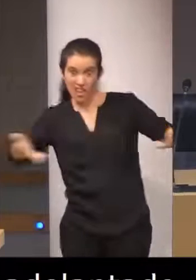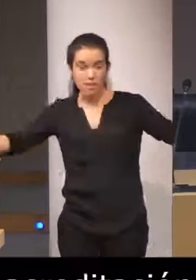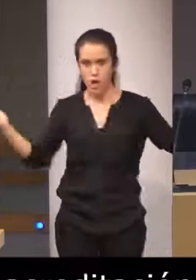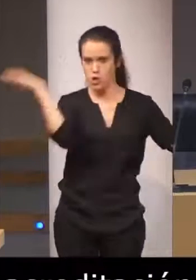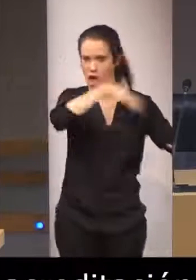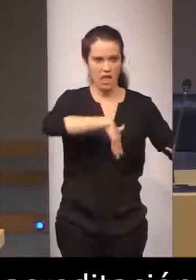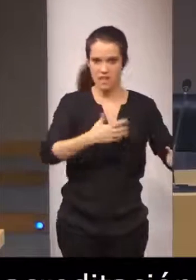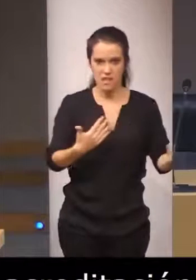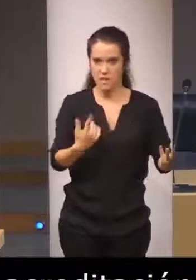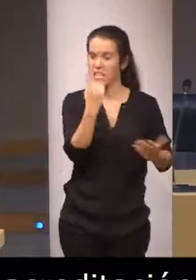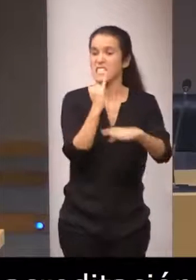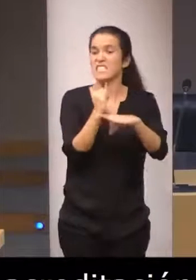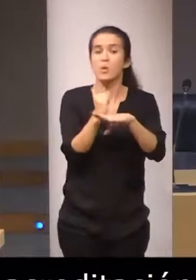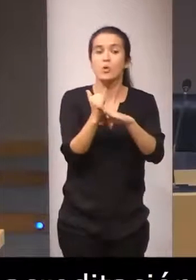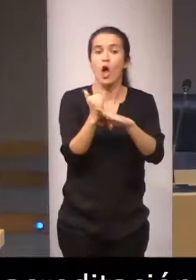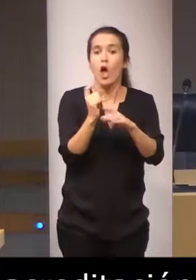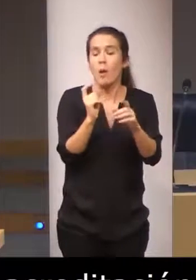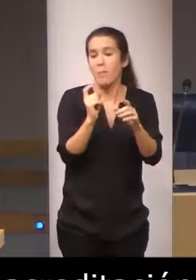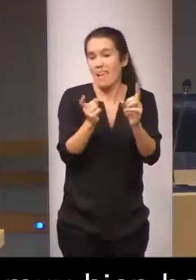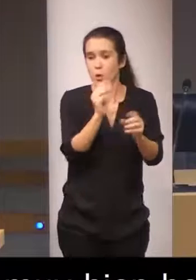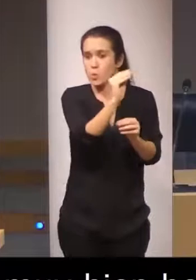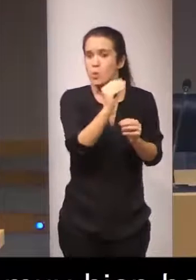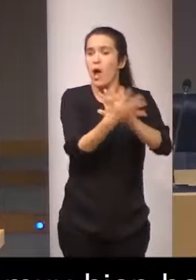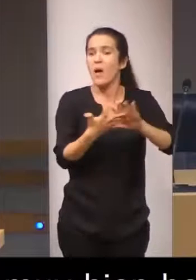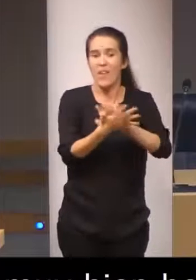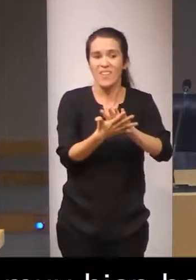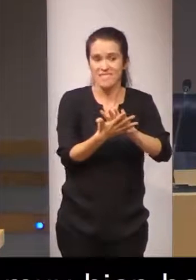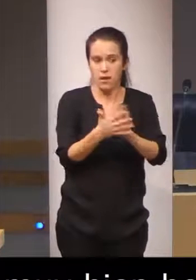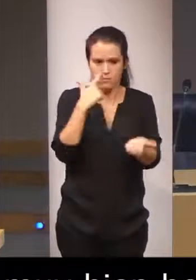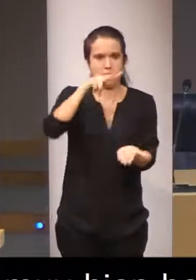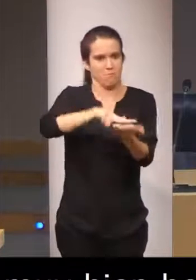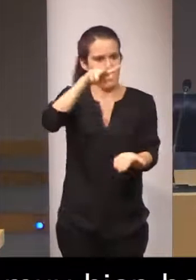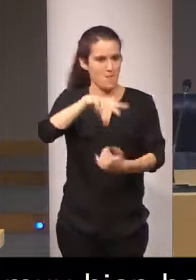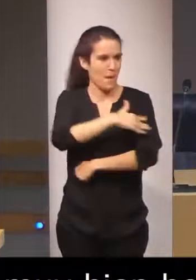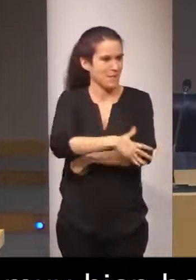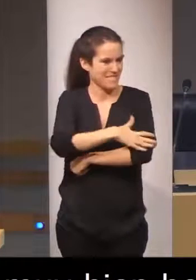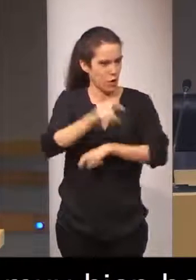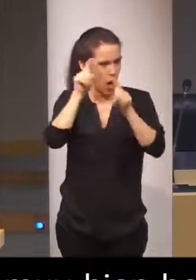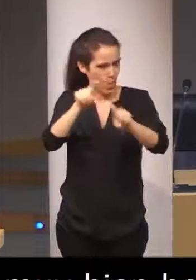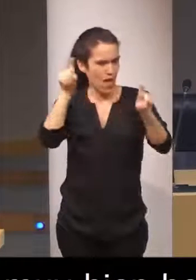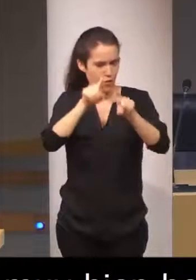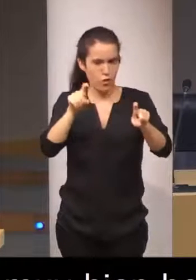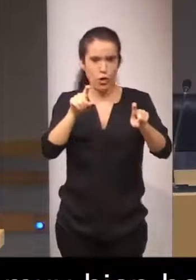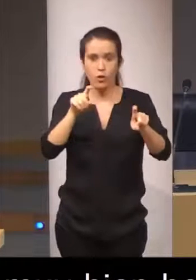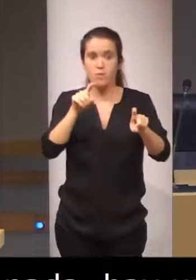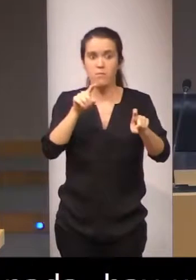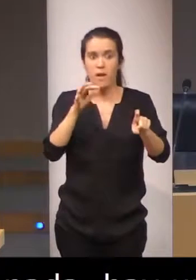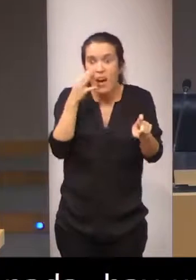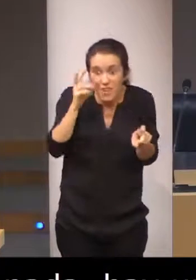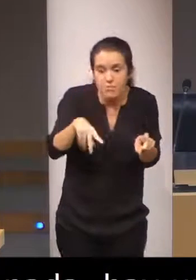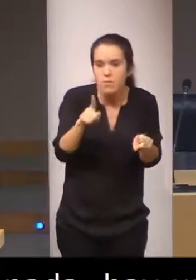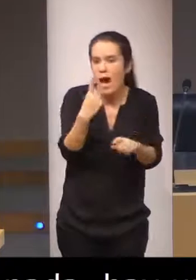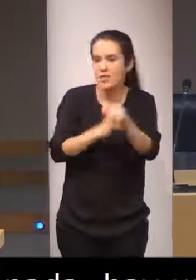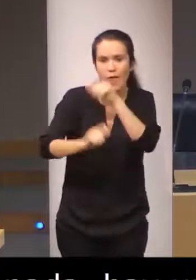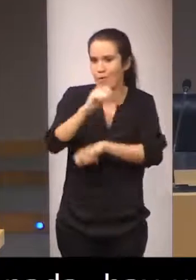mexicano de lengua de señas acreditado por el Ministerio de Educación que es una asociación privada